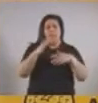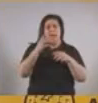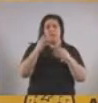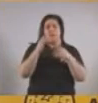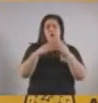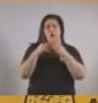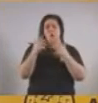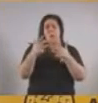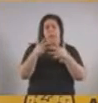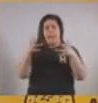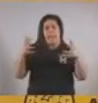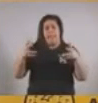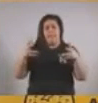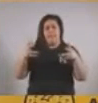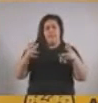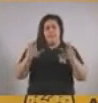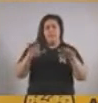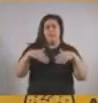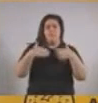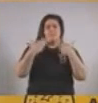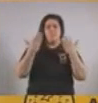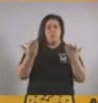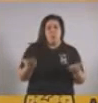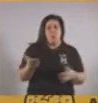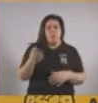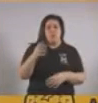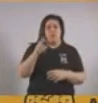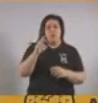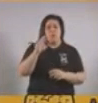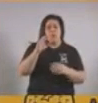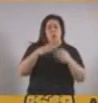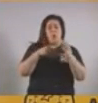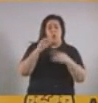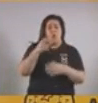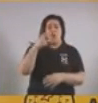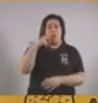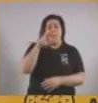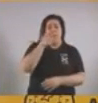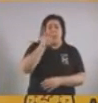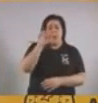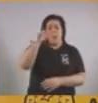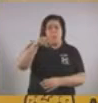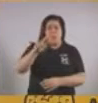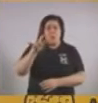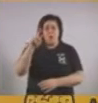Por eso, vamos a restringir las obras de más de 2.500 metros cuadrados.